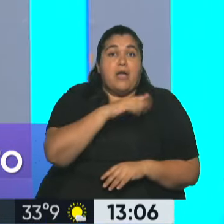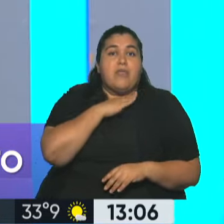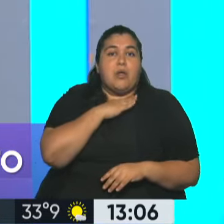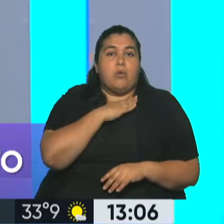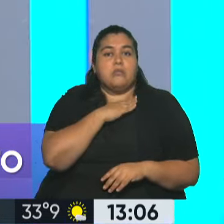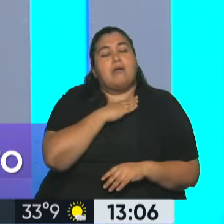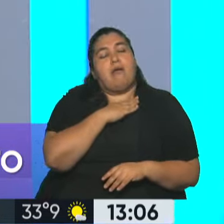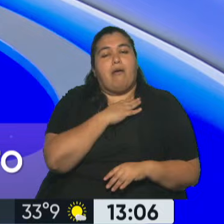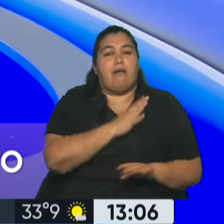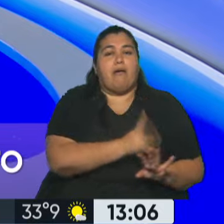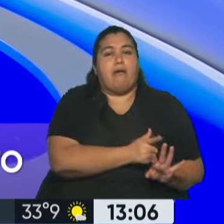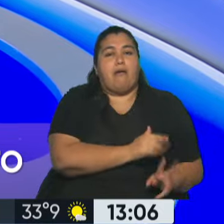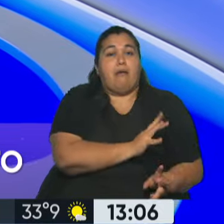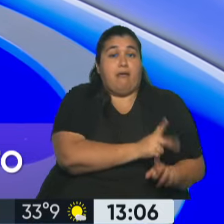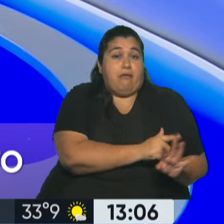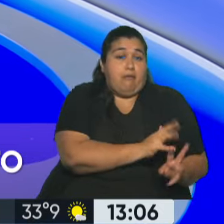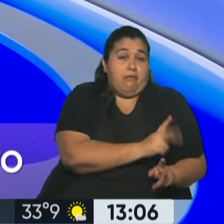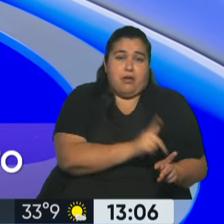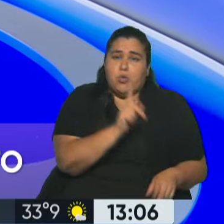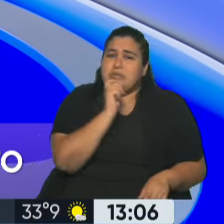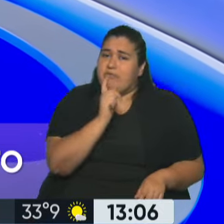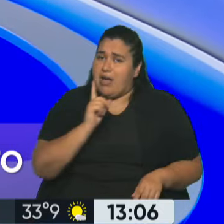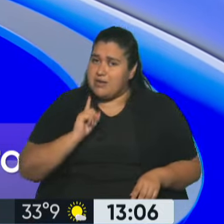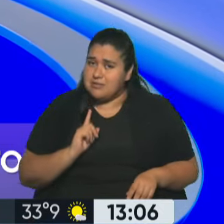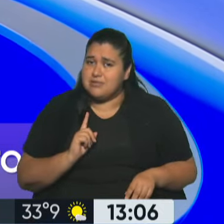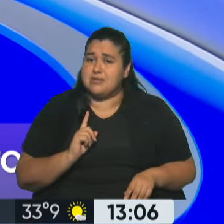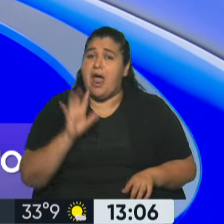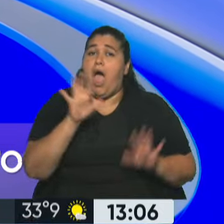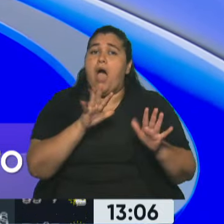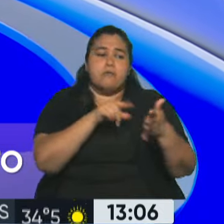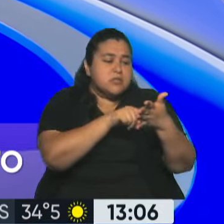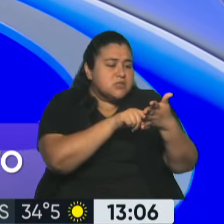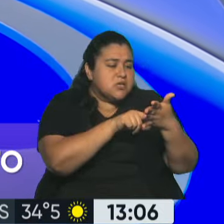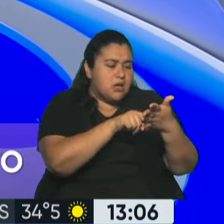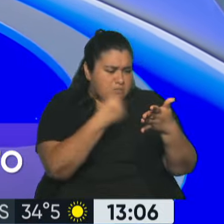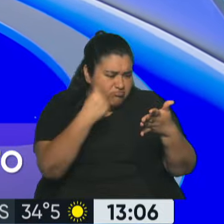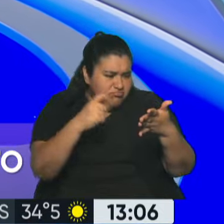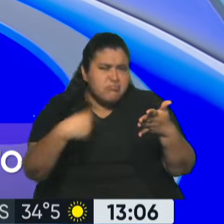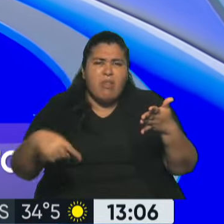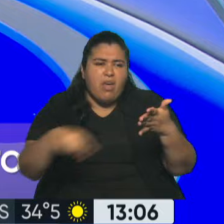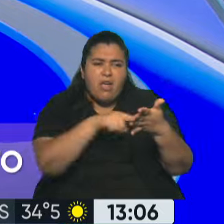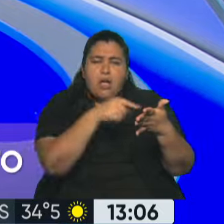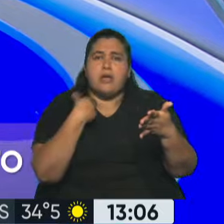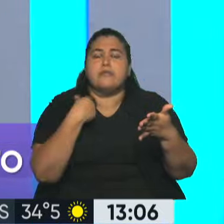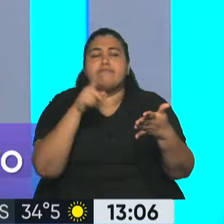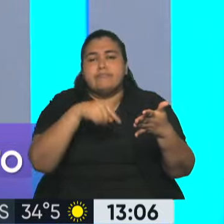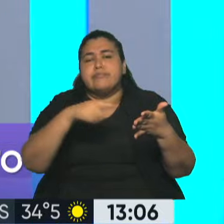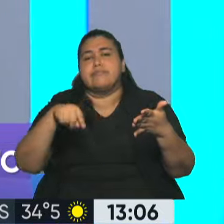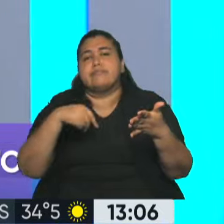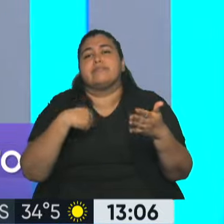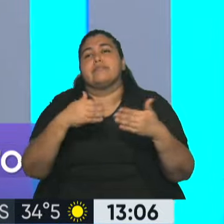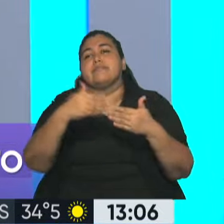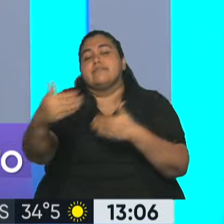sigue haciendo y también no es fácil, uno hace un desconocimiento de una operación. demostrar que no fuiste vos. es fácil, aunque tengas 30 días,